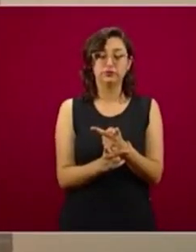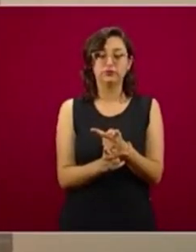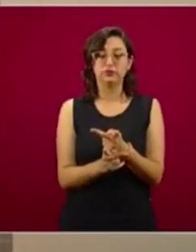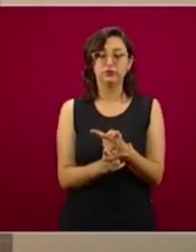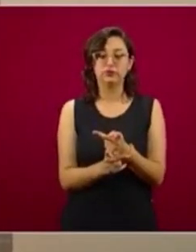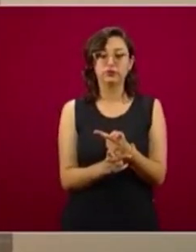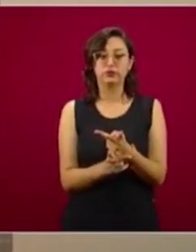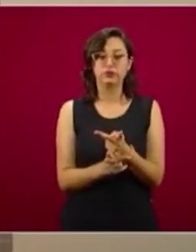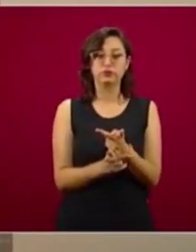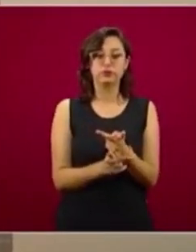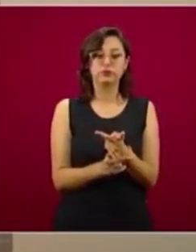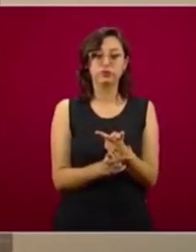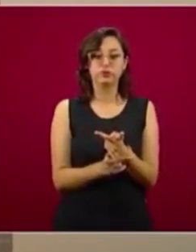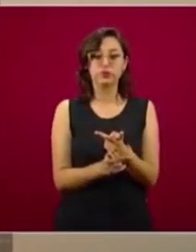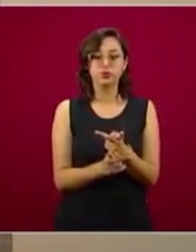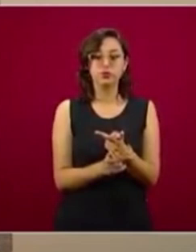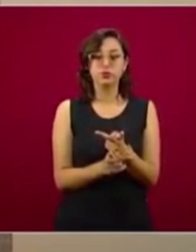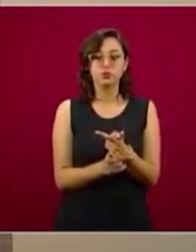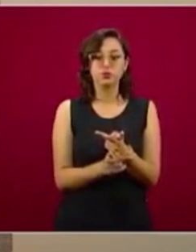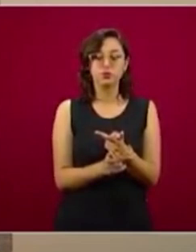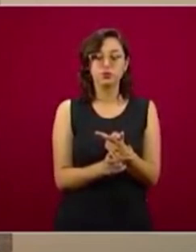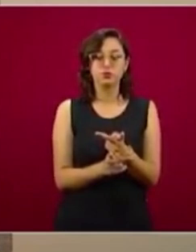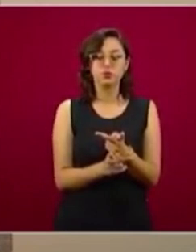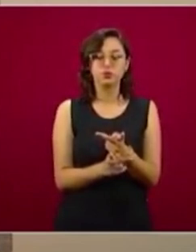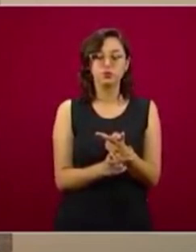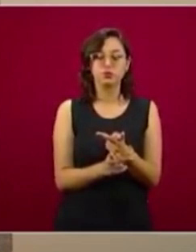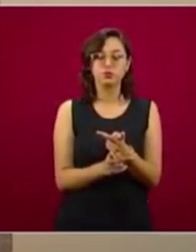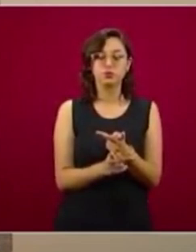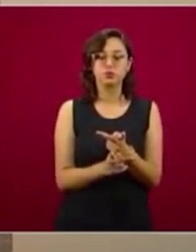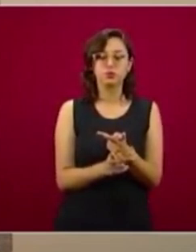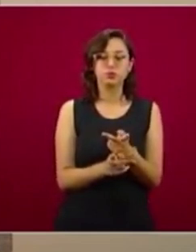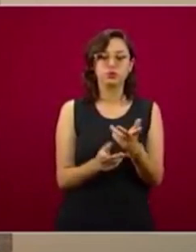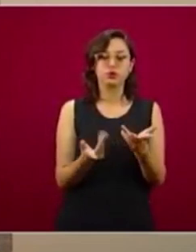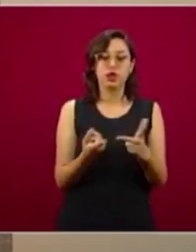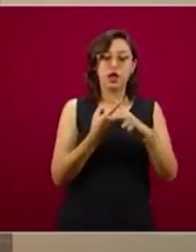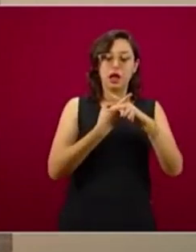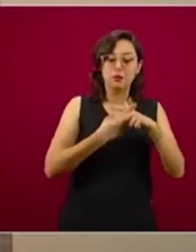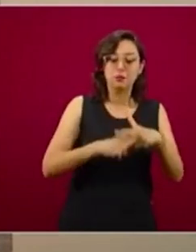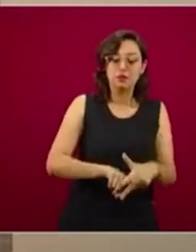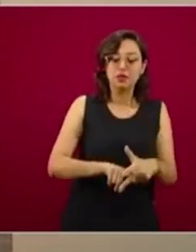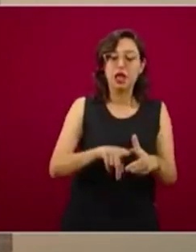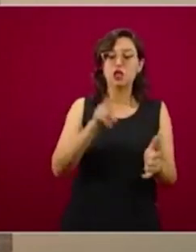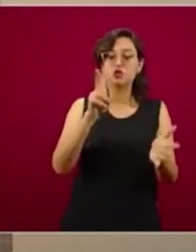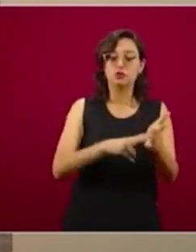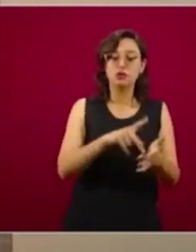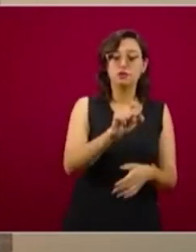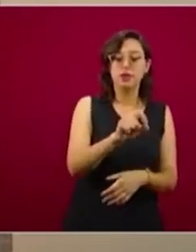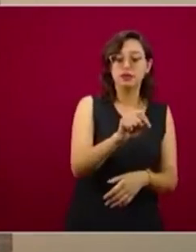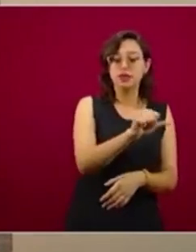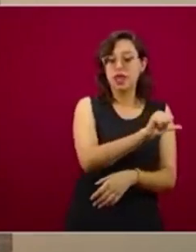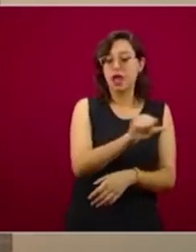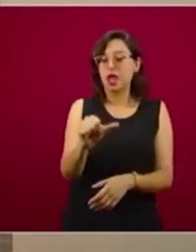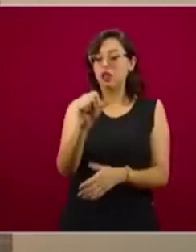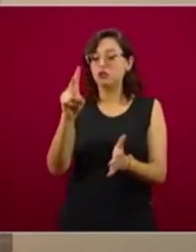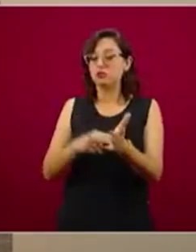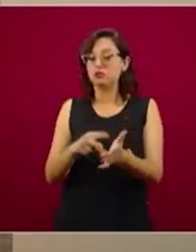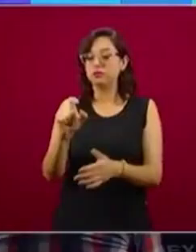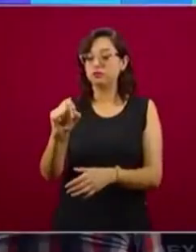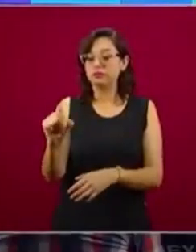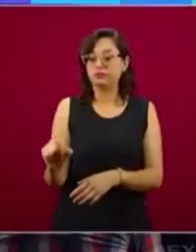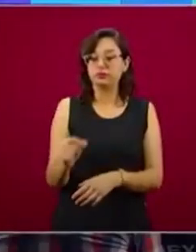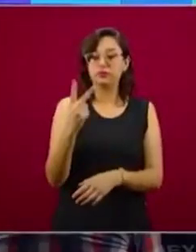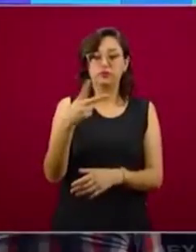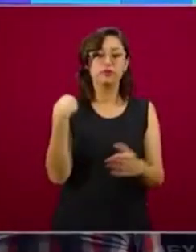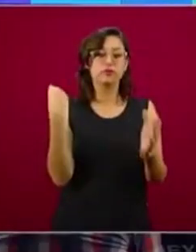inicio del ciclo 20-21 con el curso remedial y la nivelación